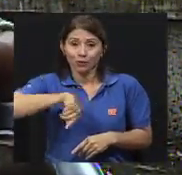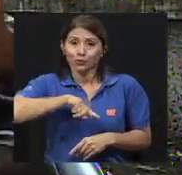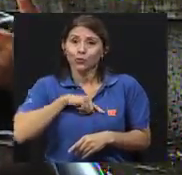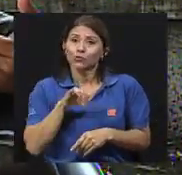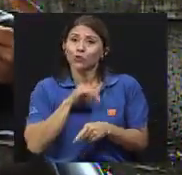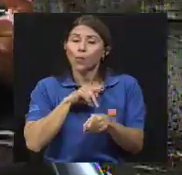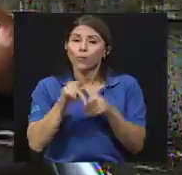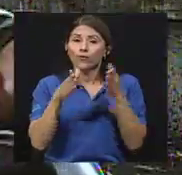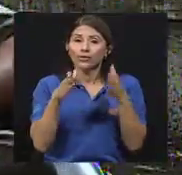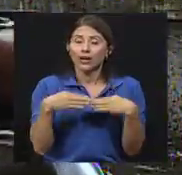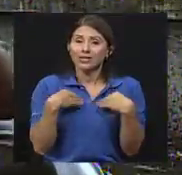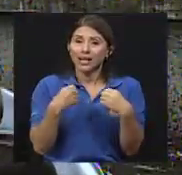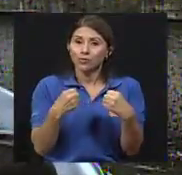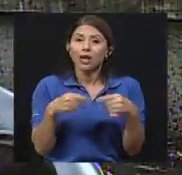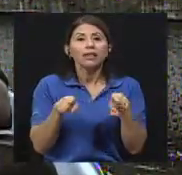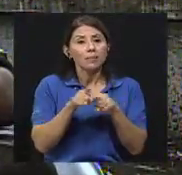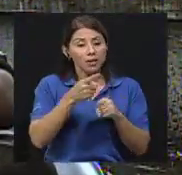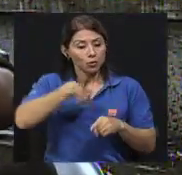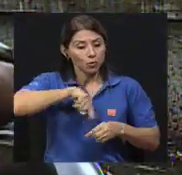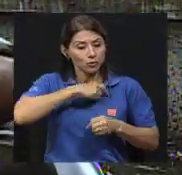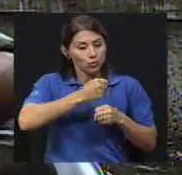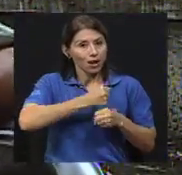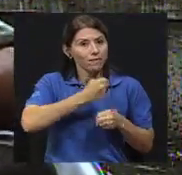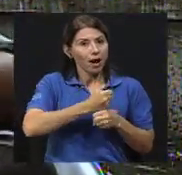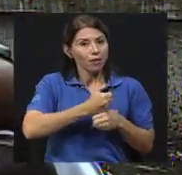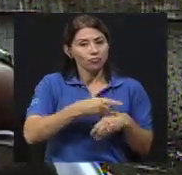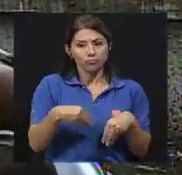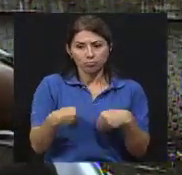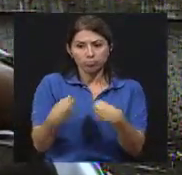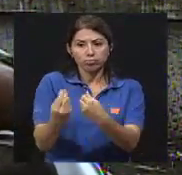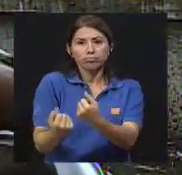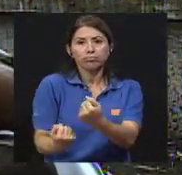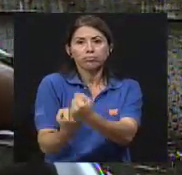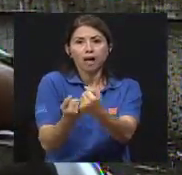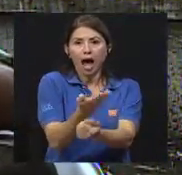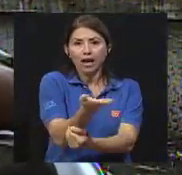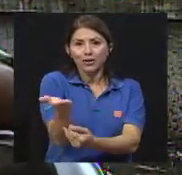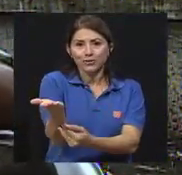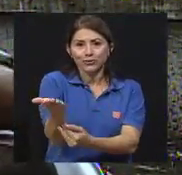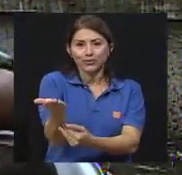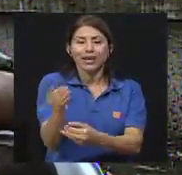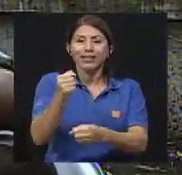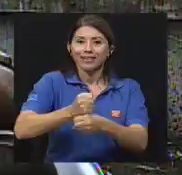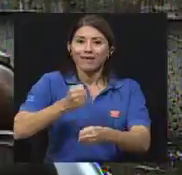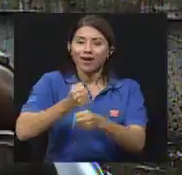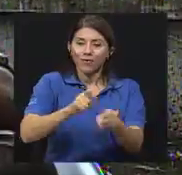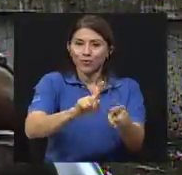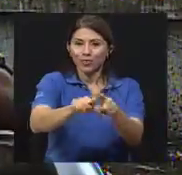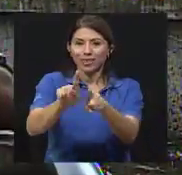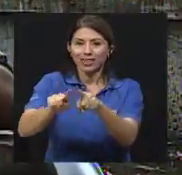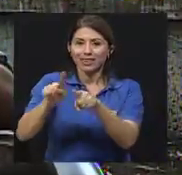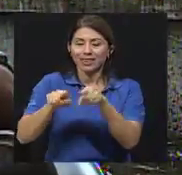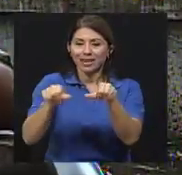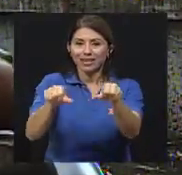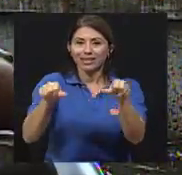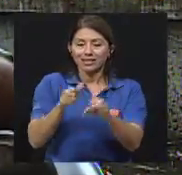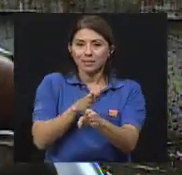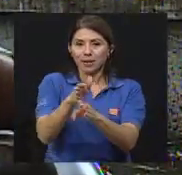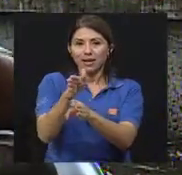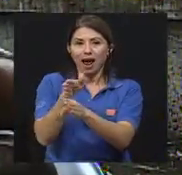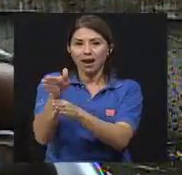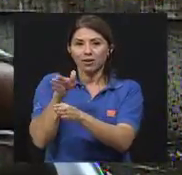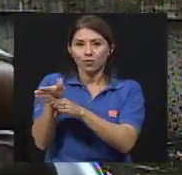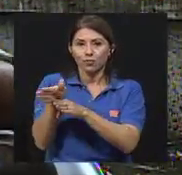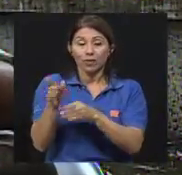y como profesionales de la salud aportarles a ellos en el trabajo interdisciplinario. Entonces, un musicoterapeuta, si bien